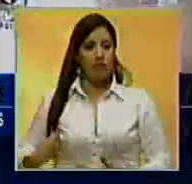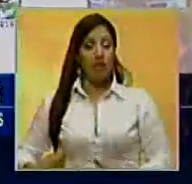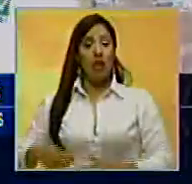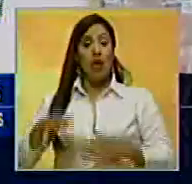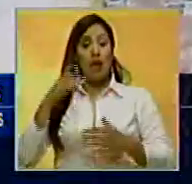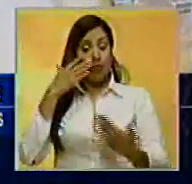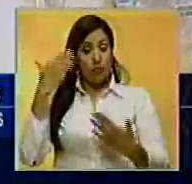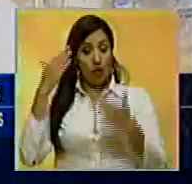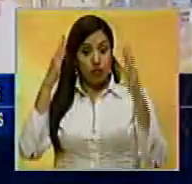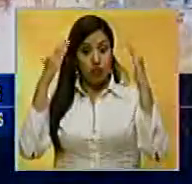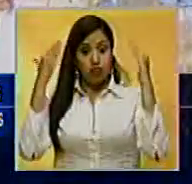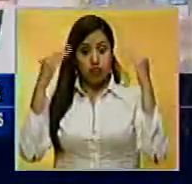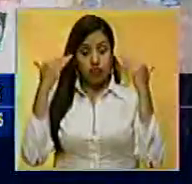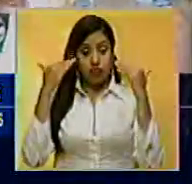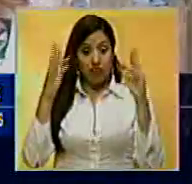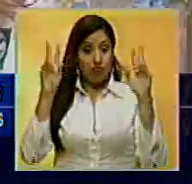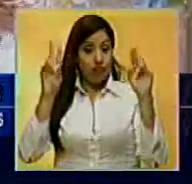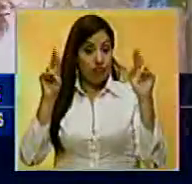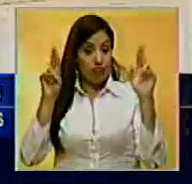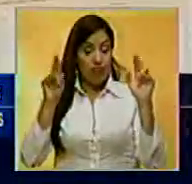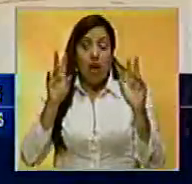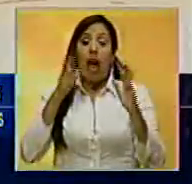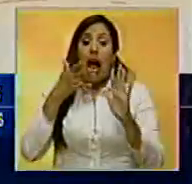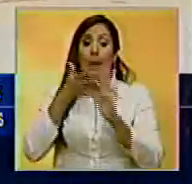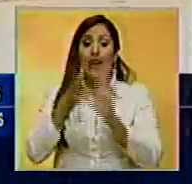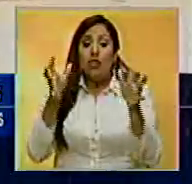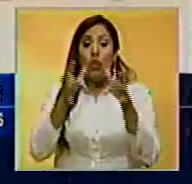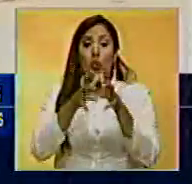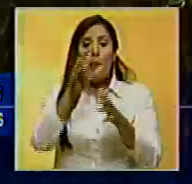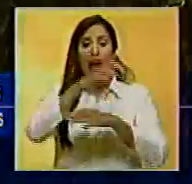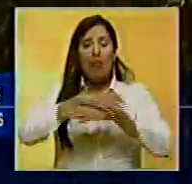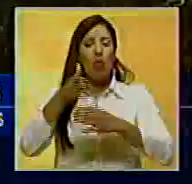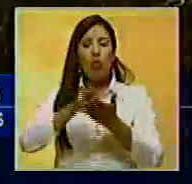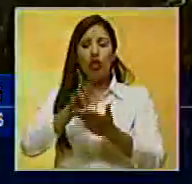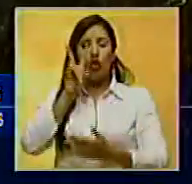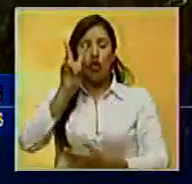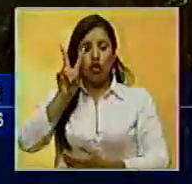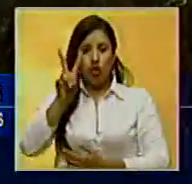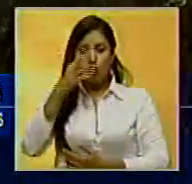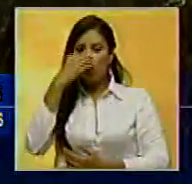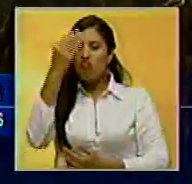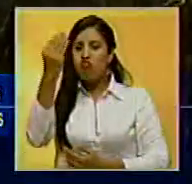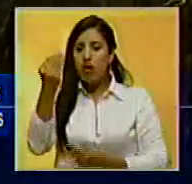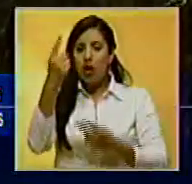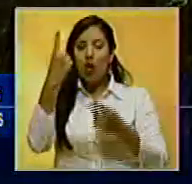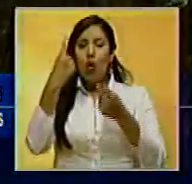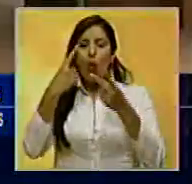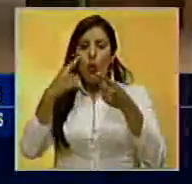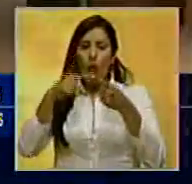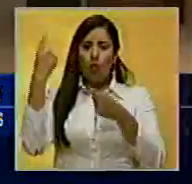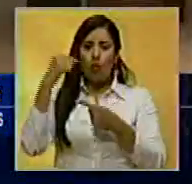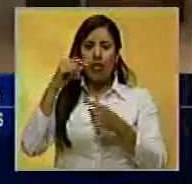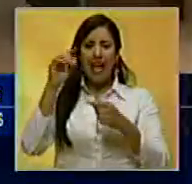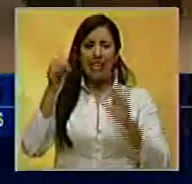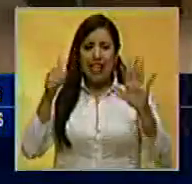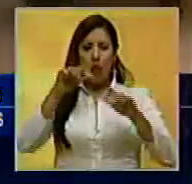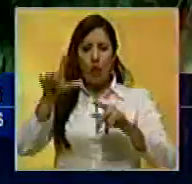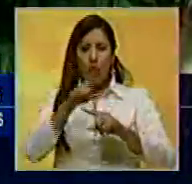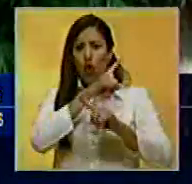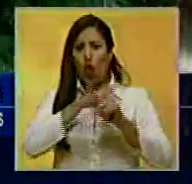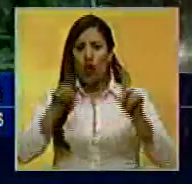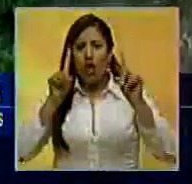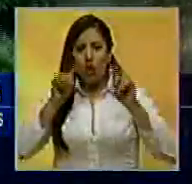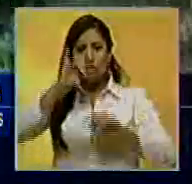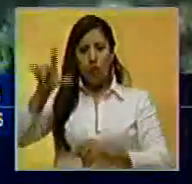Según Marlene Sifontes, en el grupo de animales muertos figuran dos dantas, una muerta el 6 de julio y la otra el 11 de